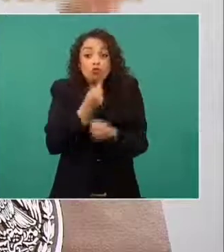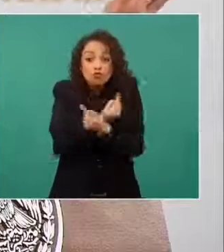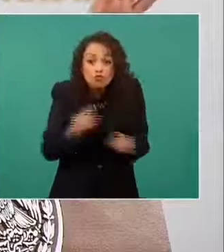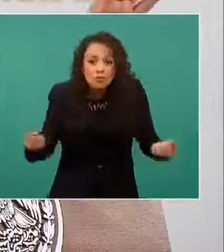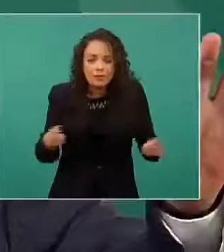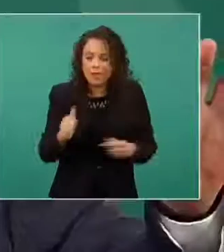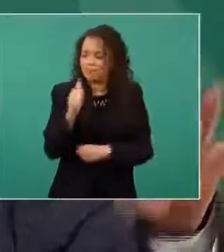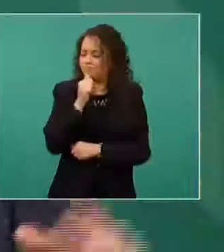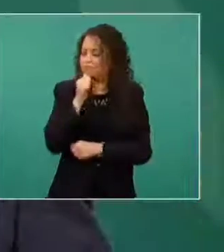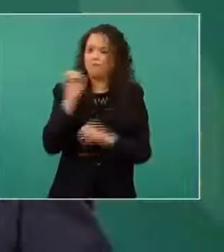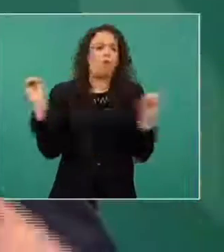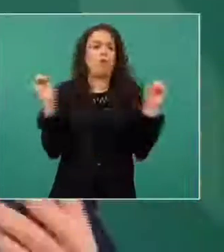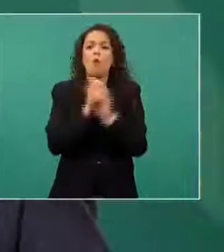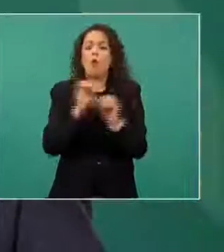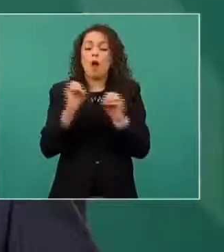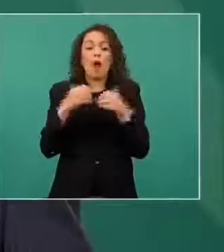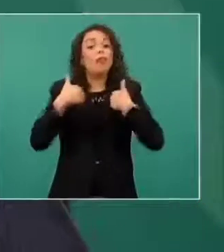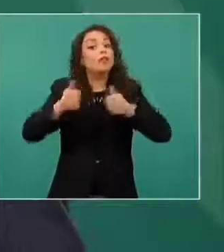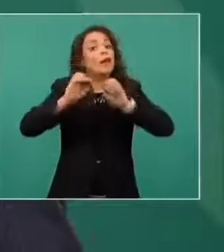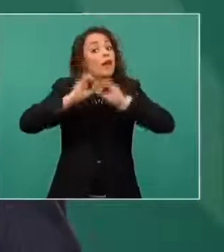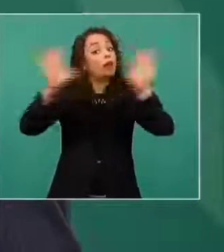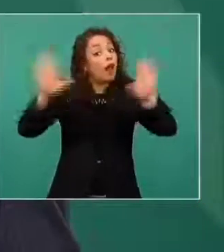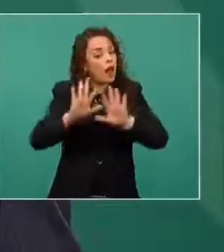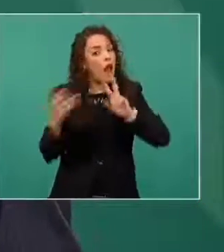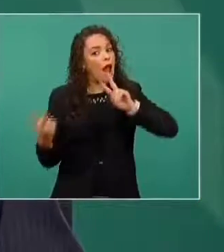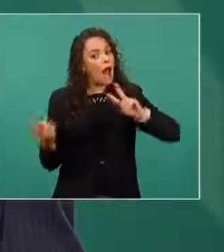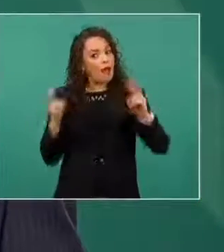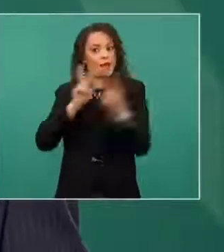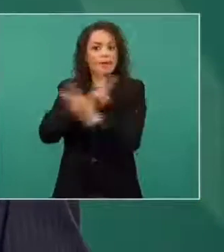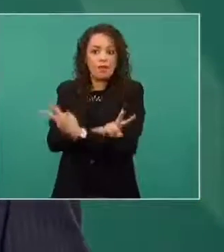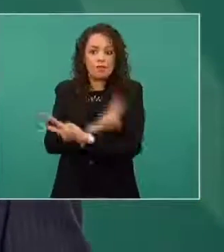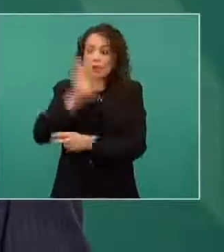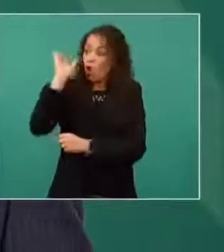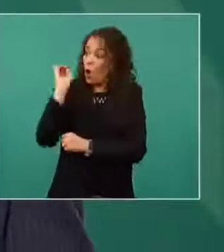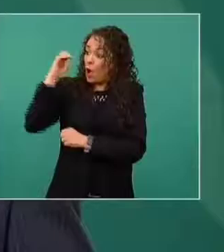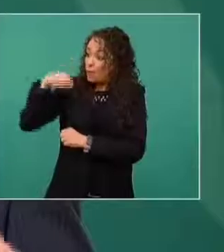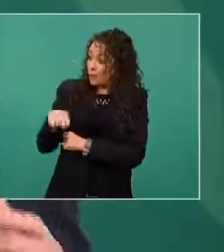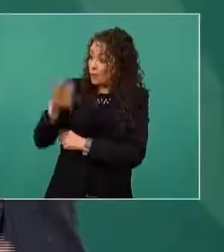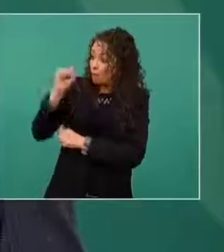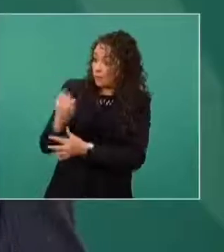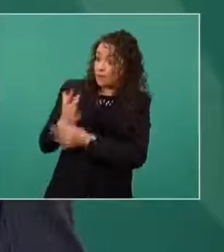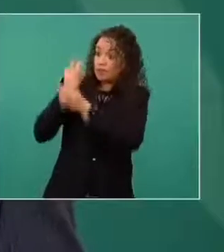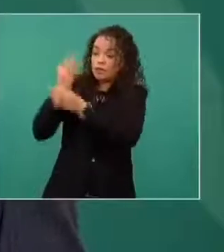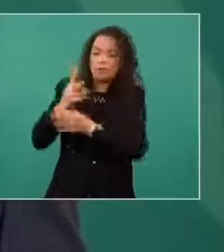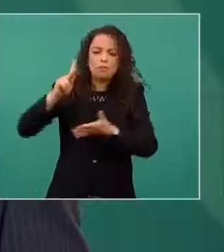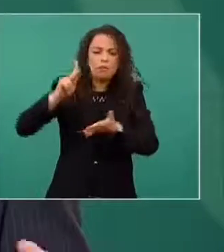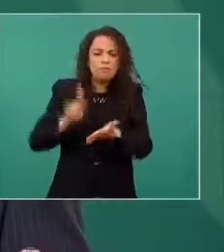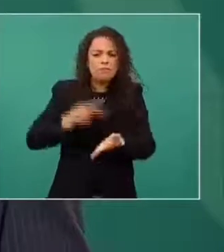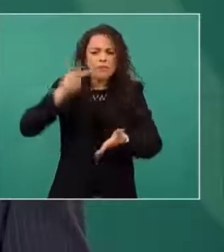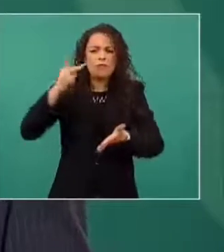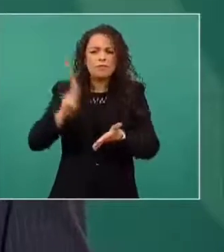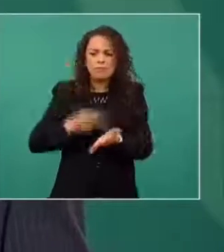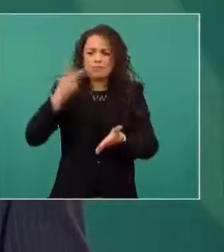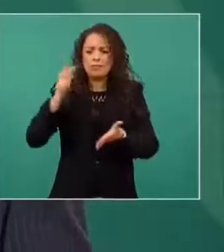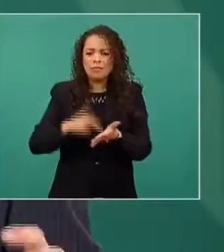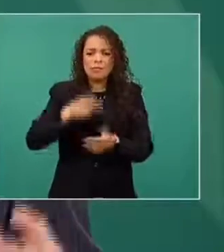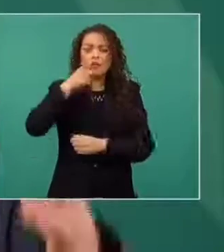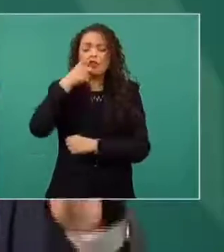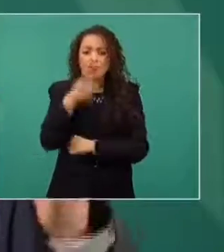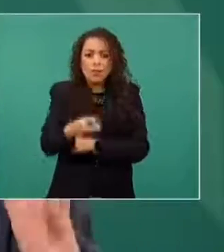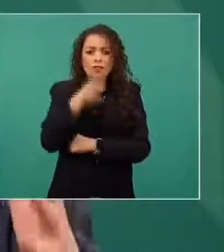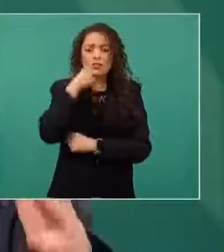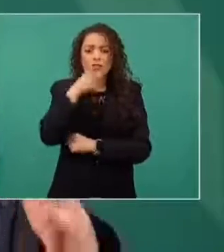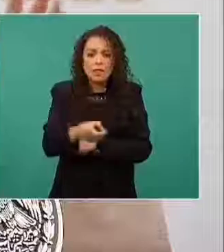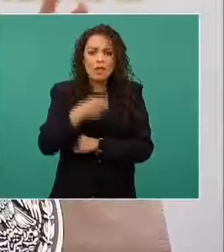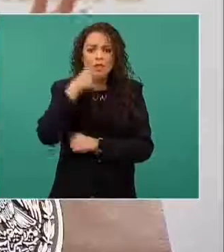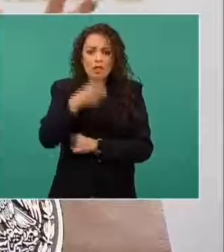Hay que tenerlo muy claro. Al contrario, la Organización Mundial de la Salud repetidamente ha insistido en